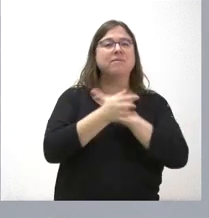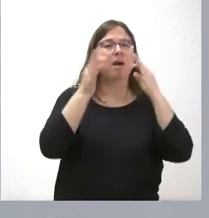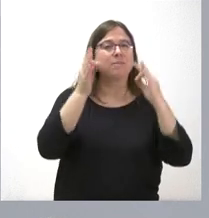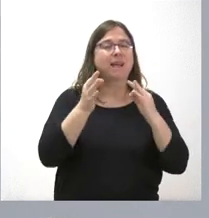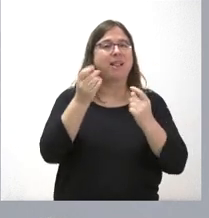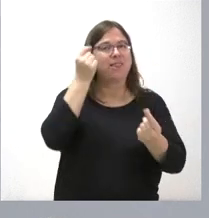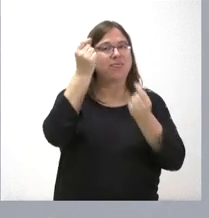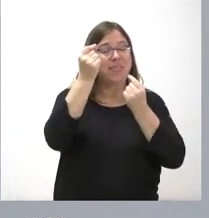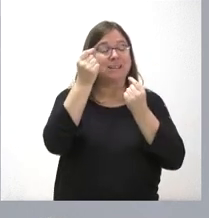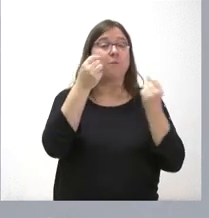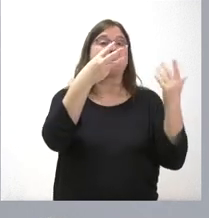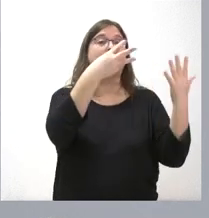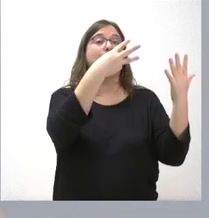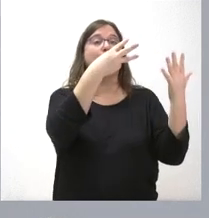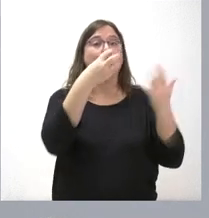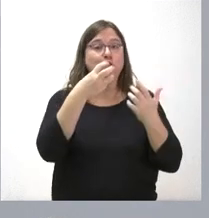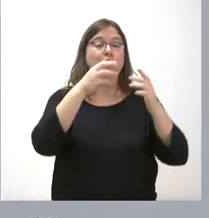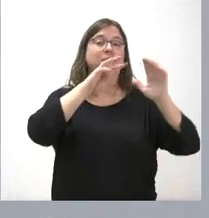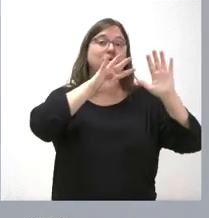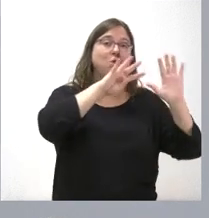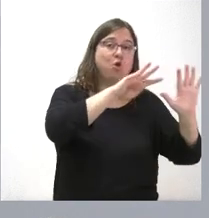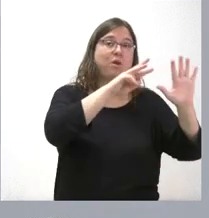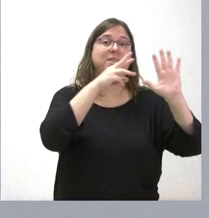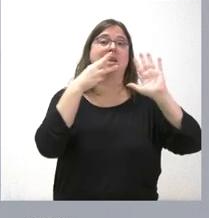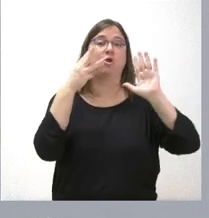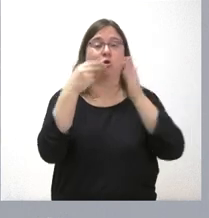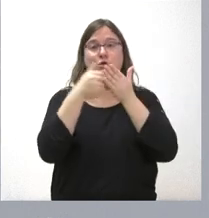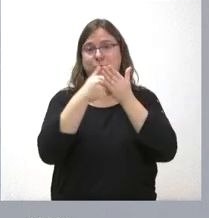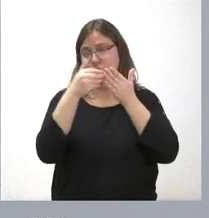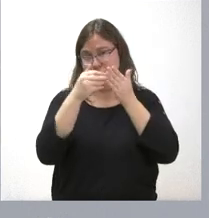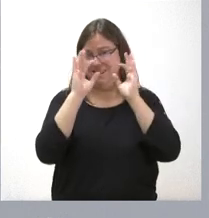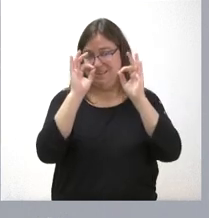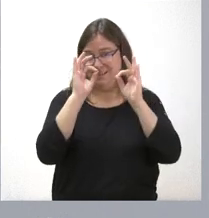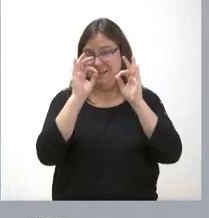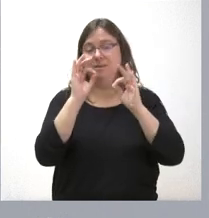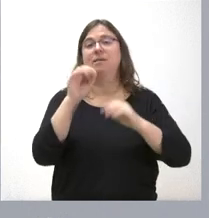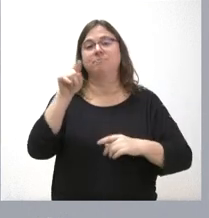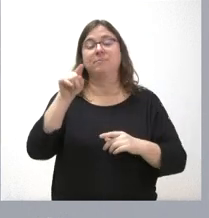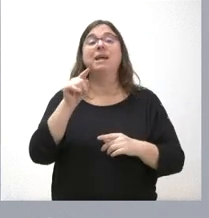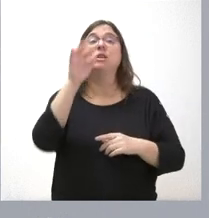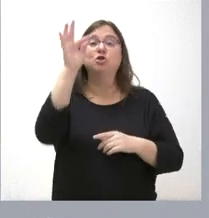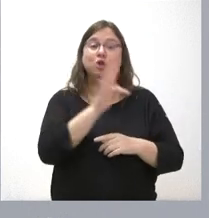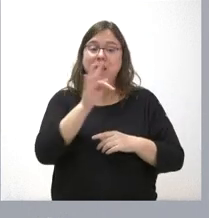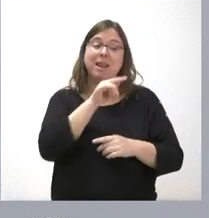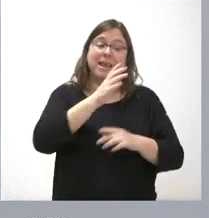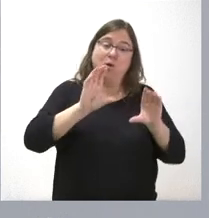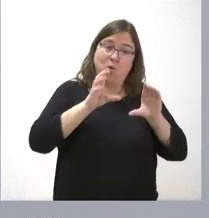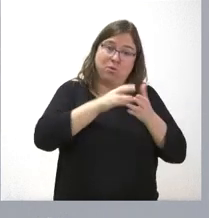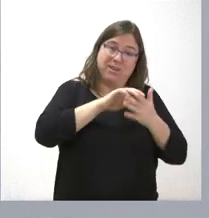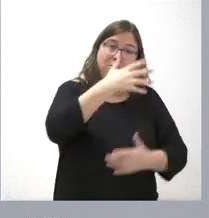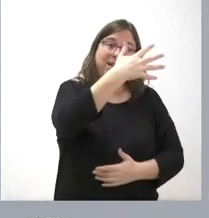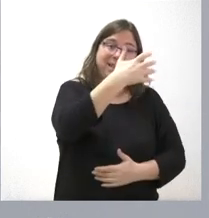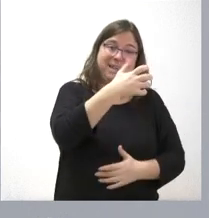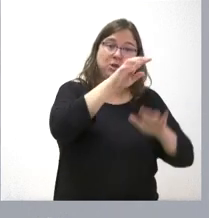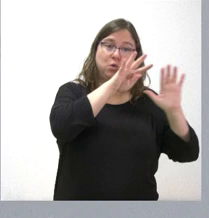son 898 millones de euros el beneficio total para los contribuyentes, de los cuales la Junta aporta 599